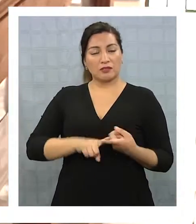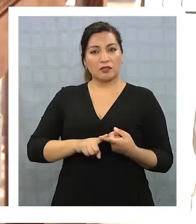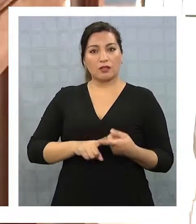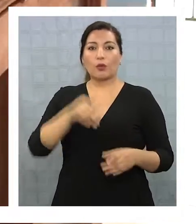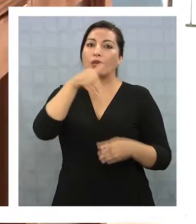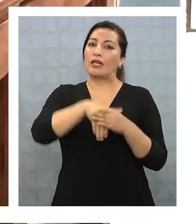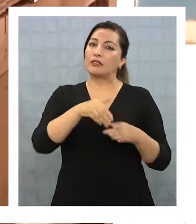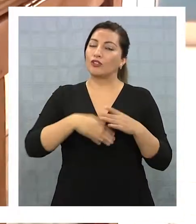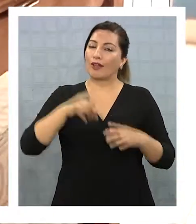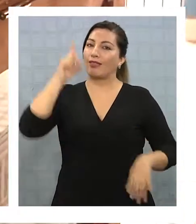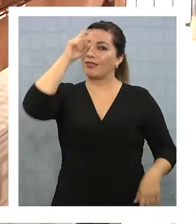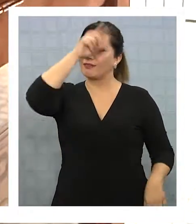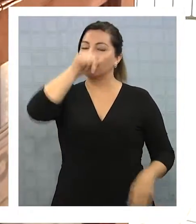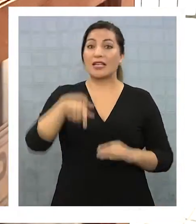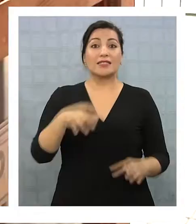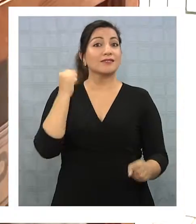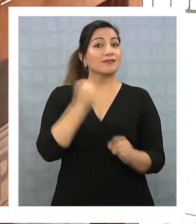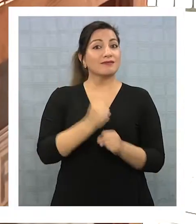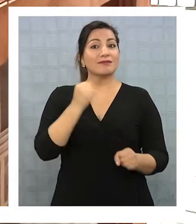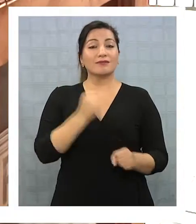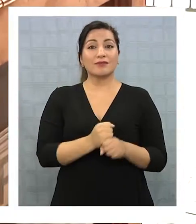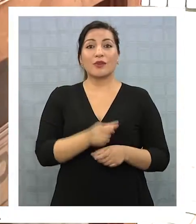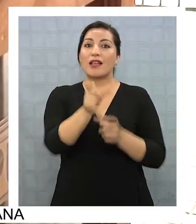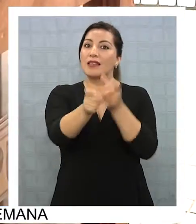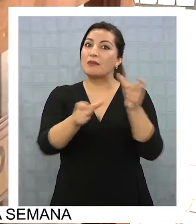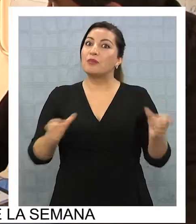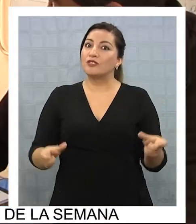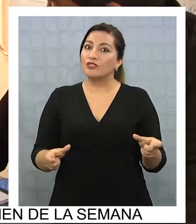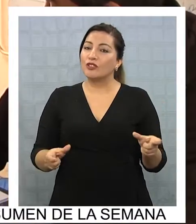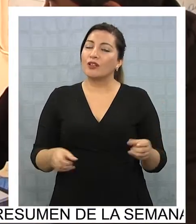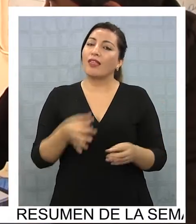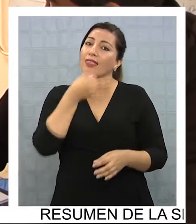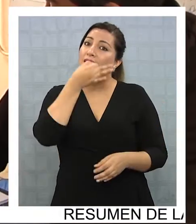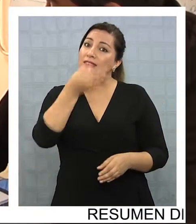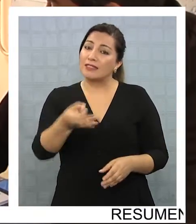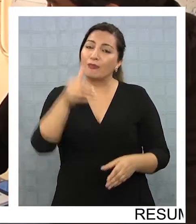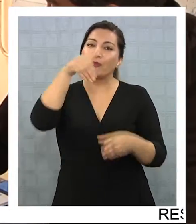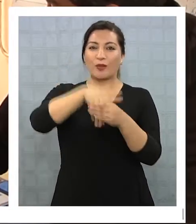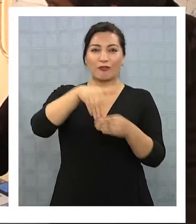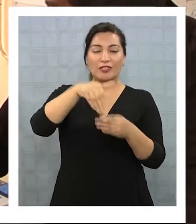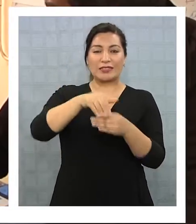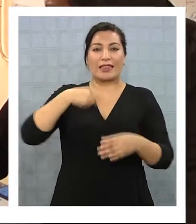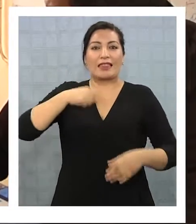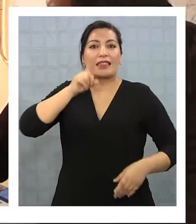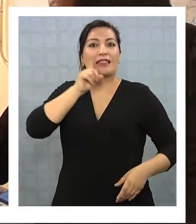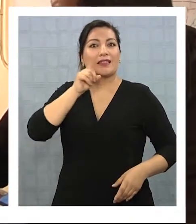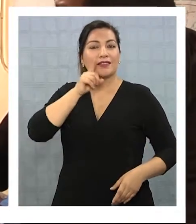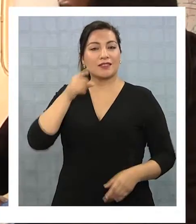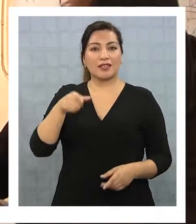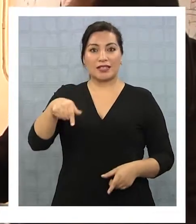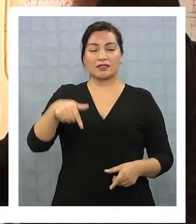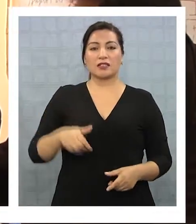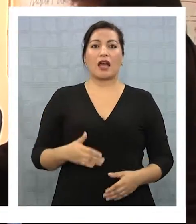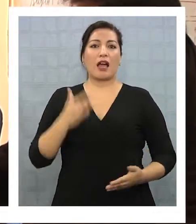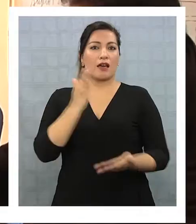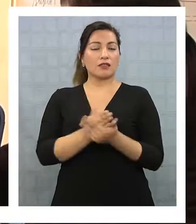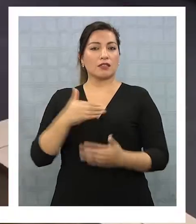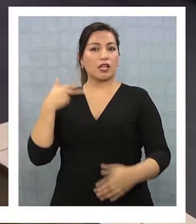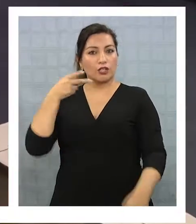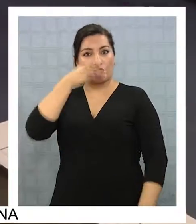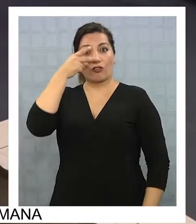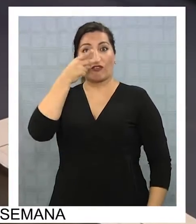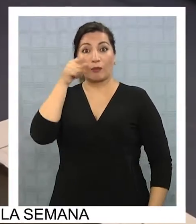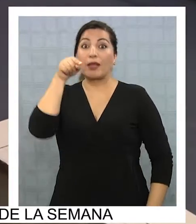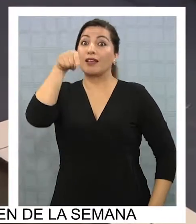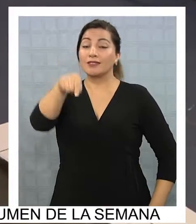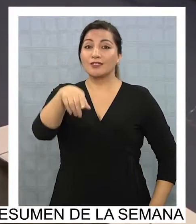difícil. Una enorme misión de convencer a los votantes de entregarles su voto es la que tendrán los candidatos de aquí a noviembre. Pero para